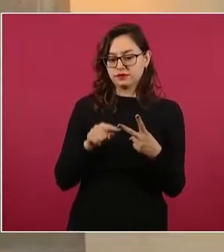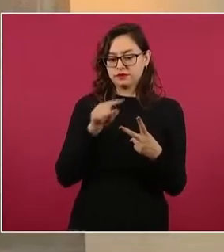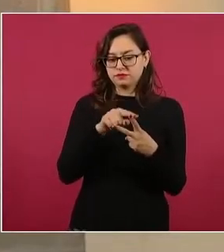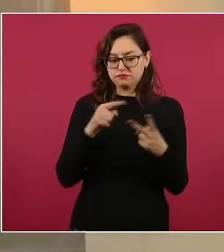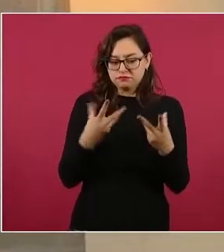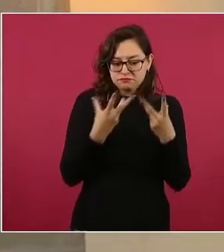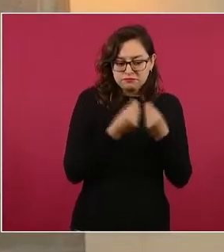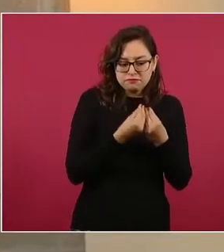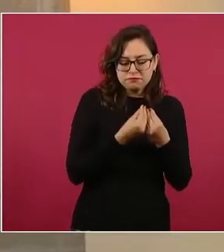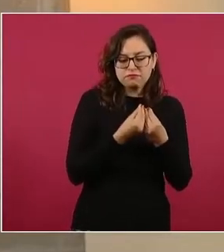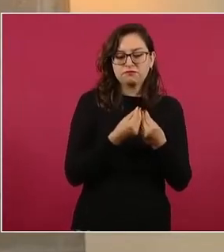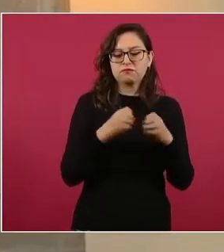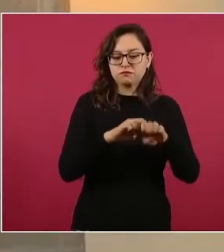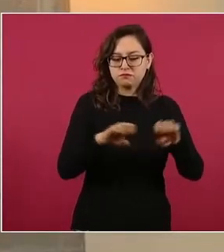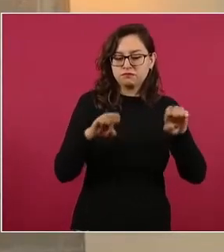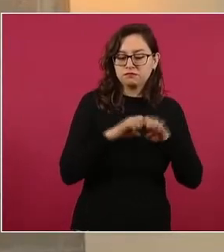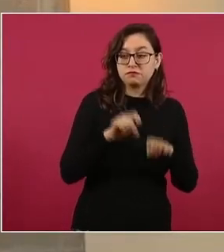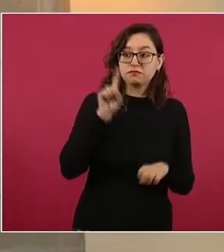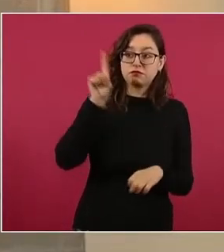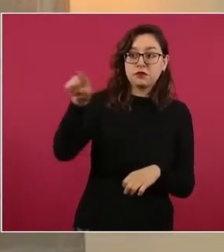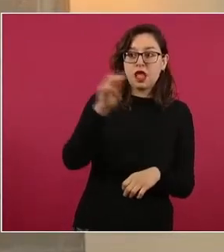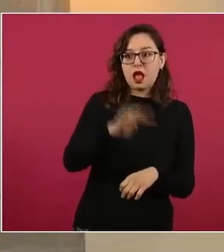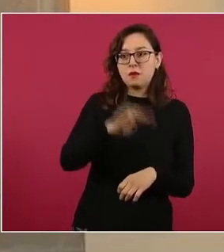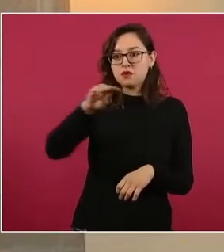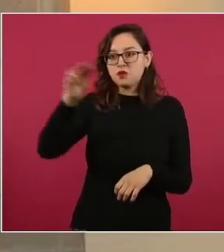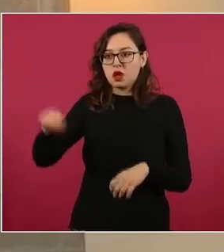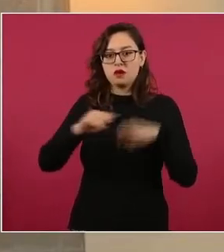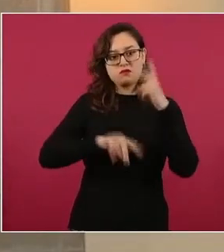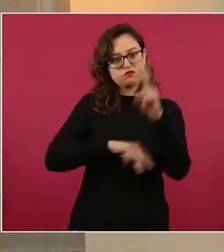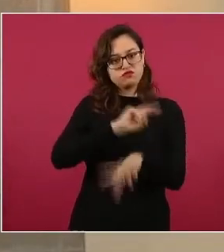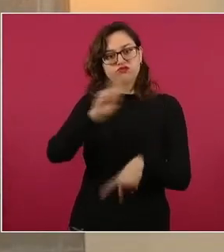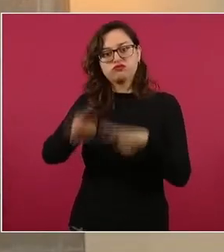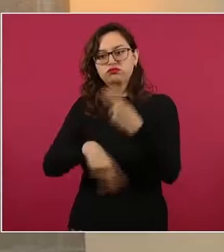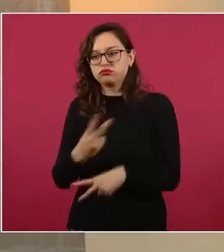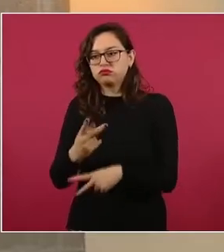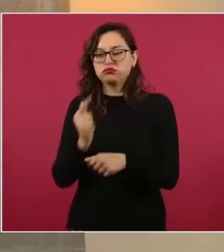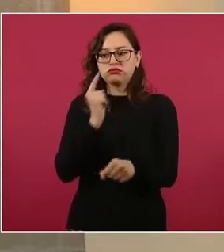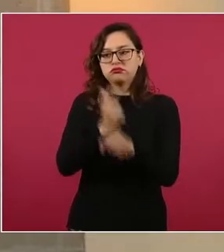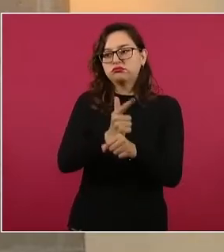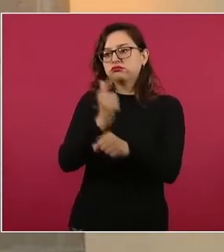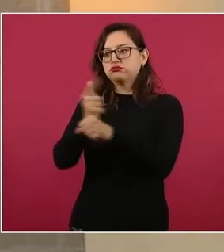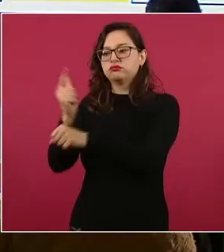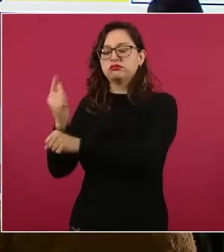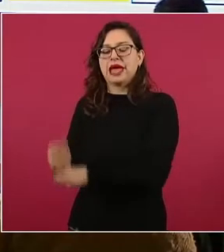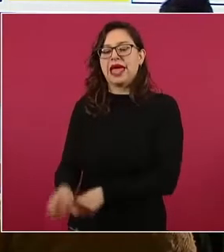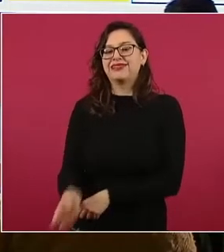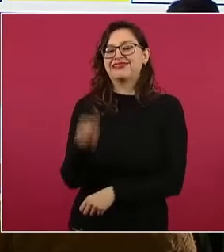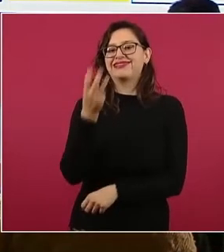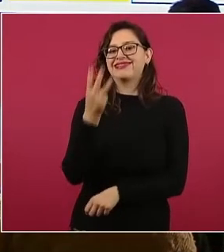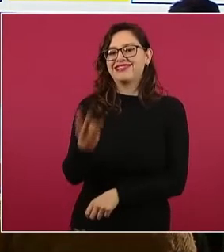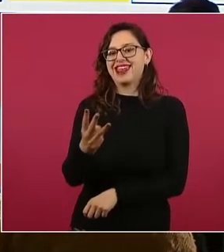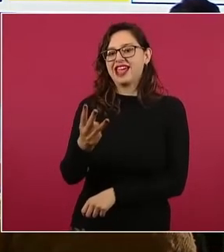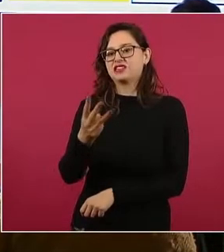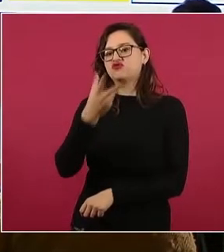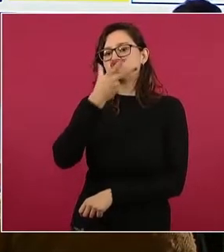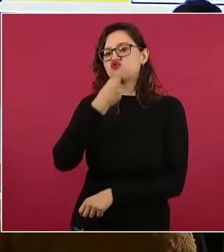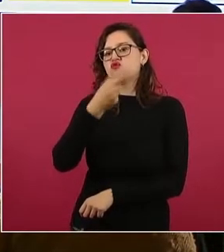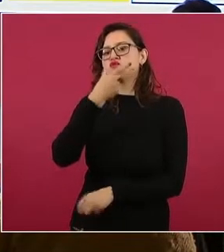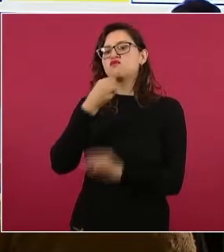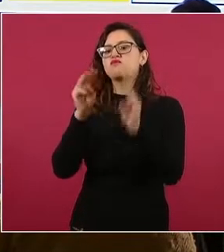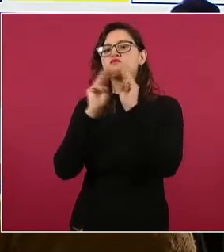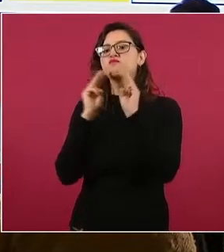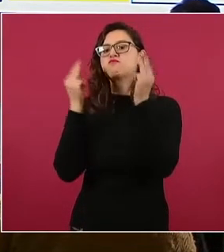Zamora, Michoacán, logró la detención de tres presuntos integrantes del grupo criminal Pájaro Sierra,